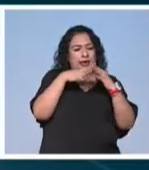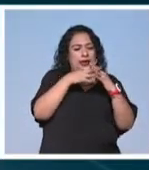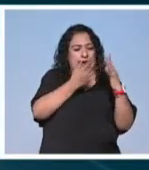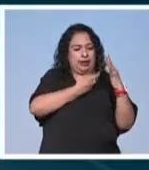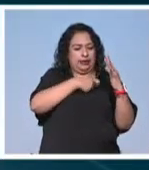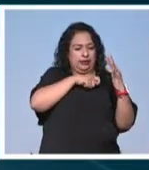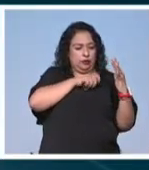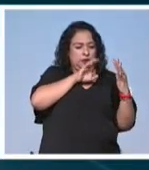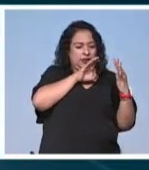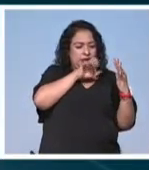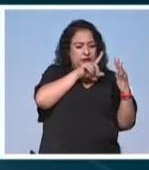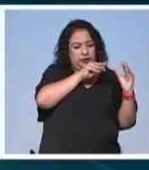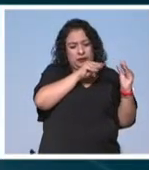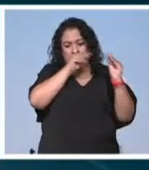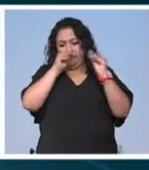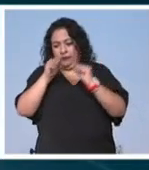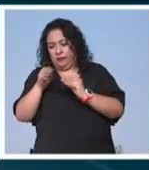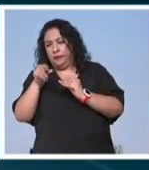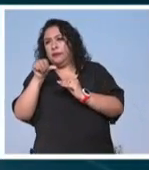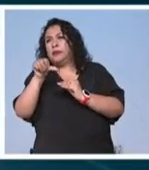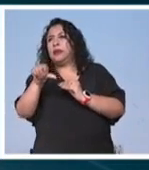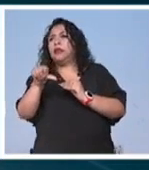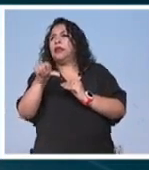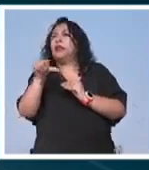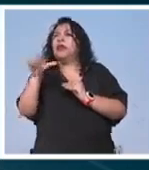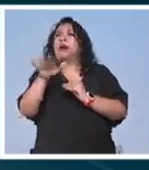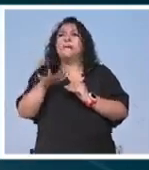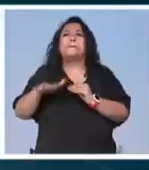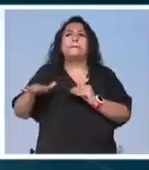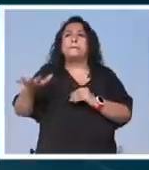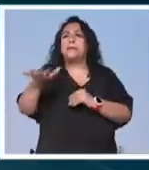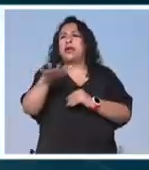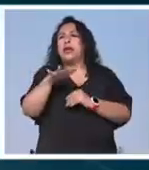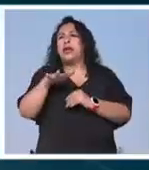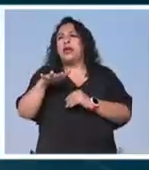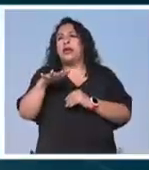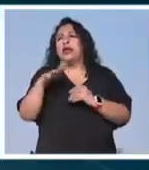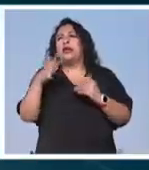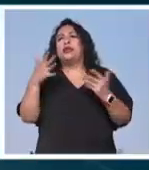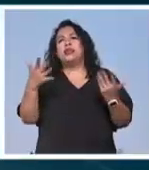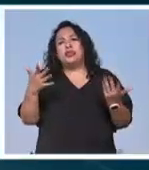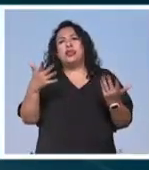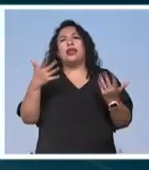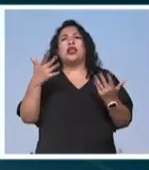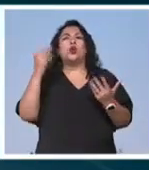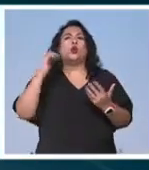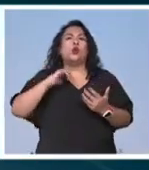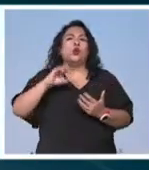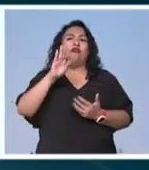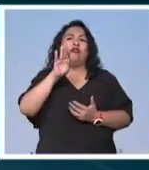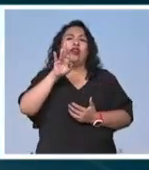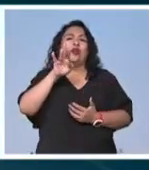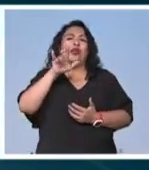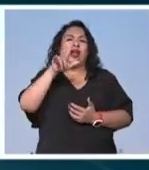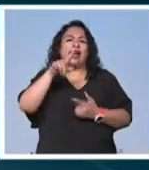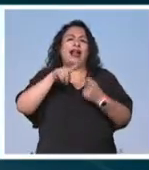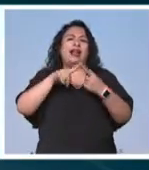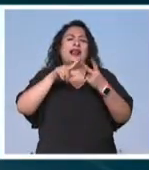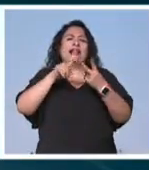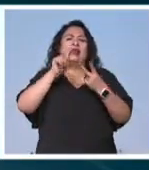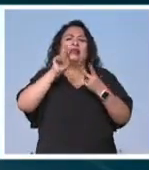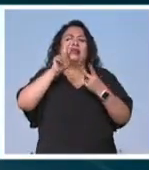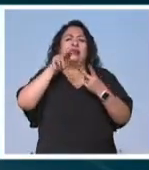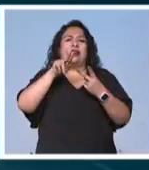española a un ambiente feudal o transfeudal o metafeudal